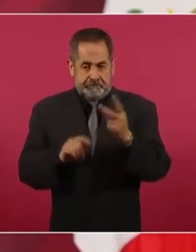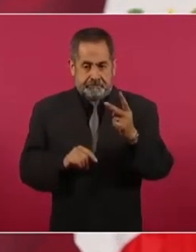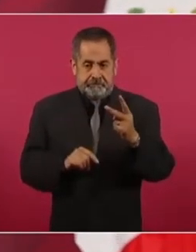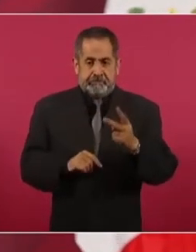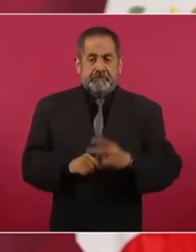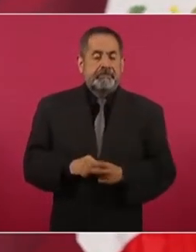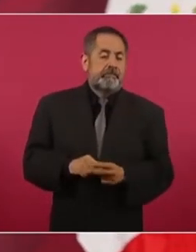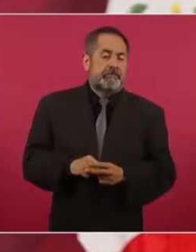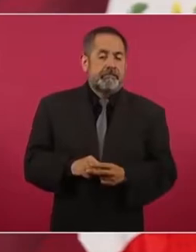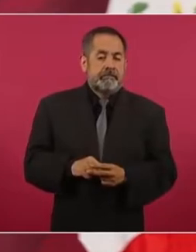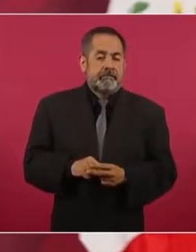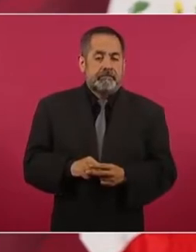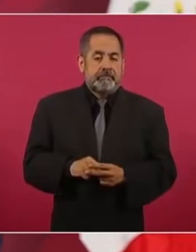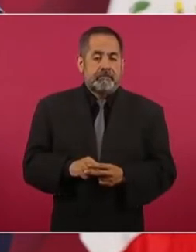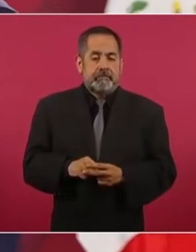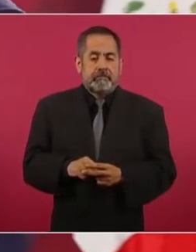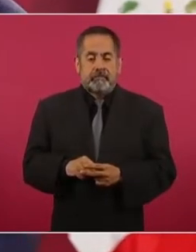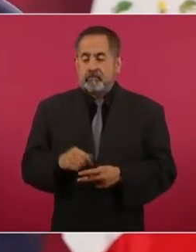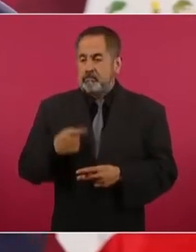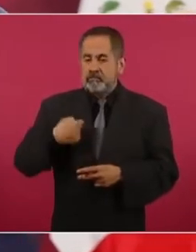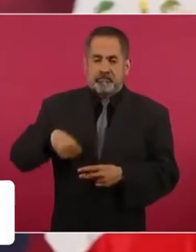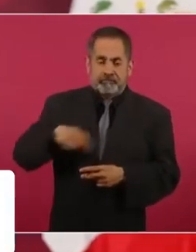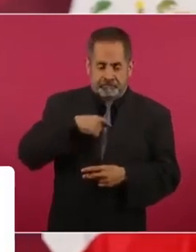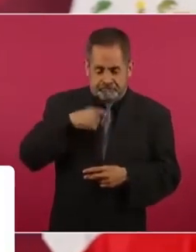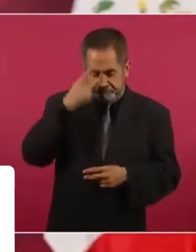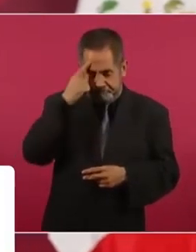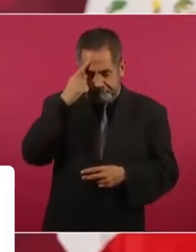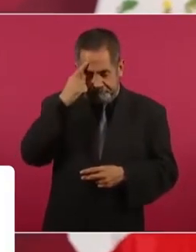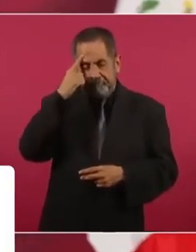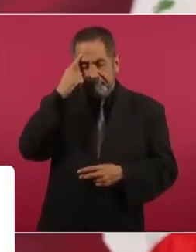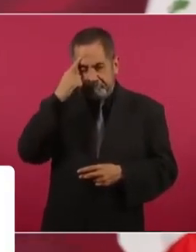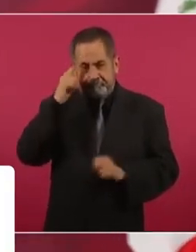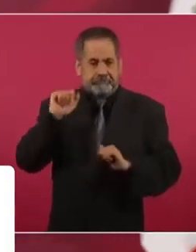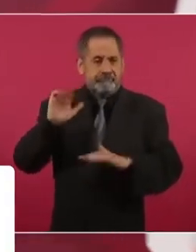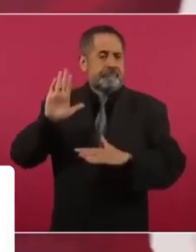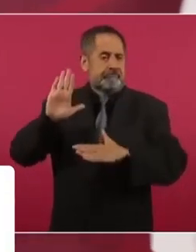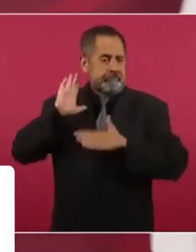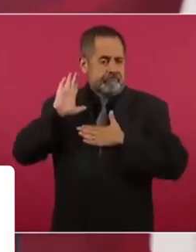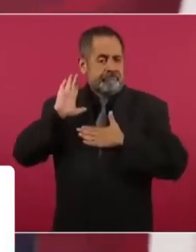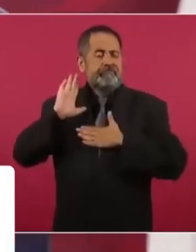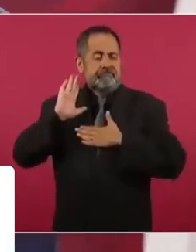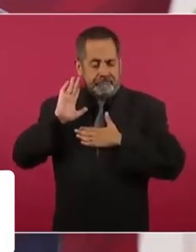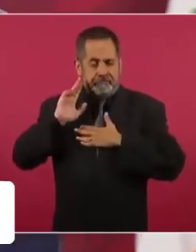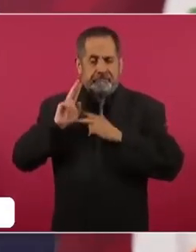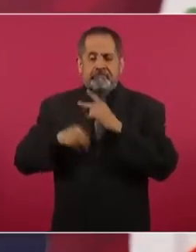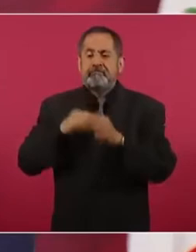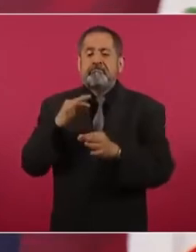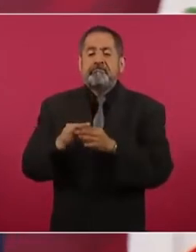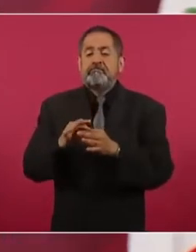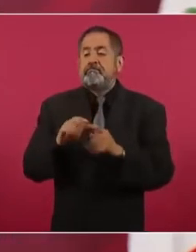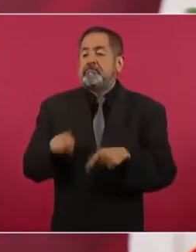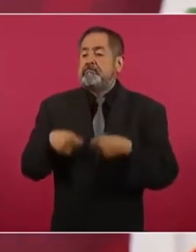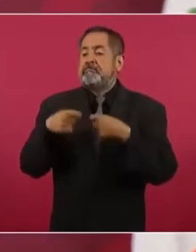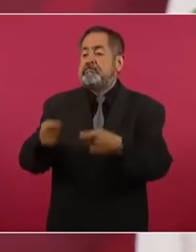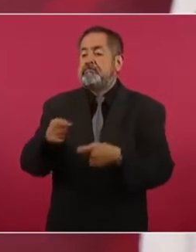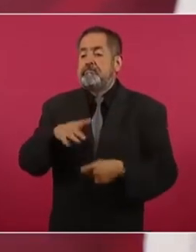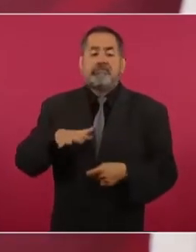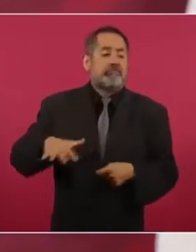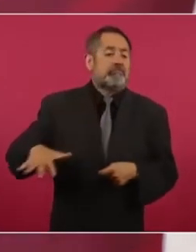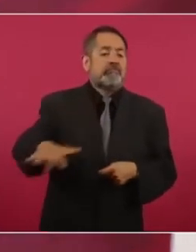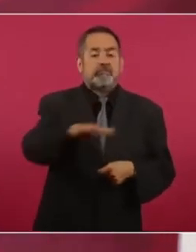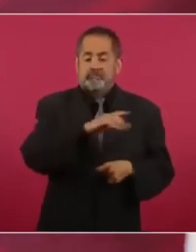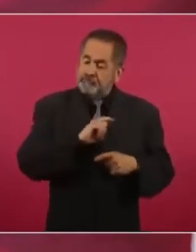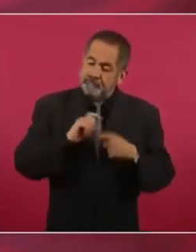Segundo, nosotros tenemos el compromiso, y lo vamos a cumplir, de garantizar el derecho a la salud.